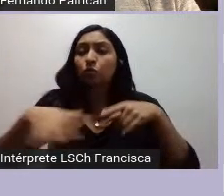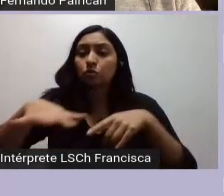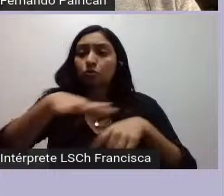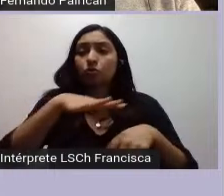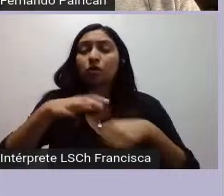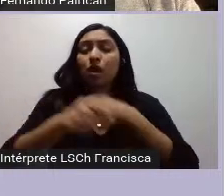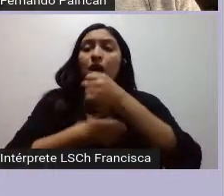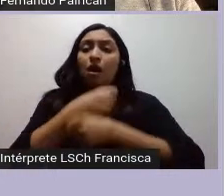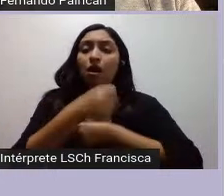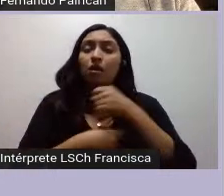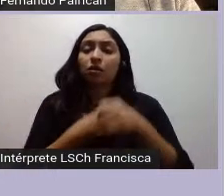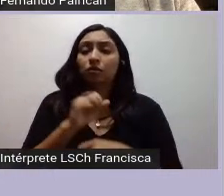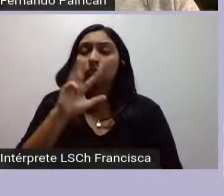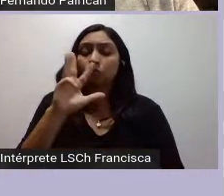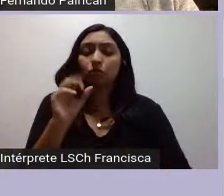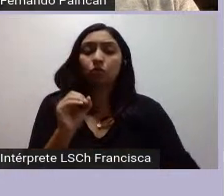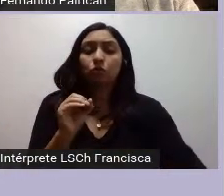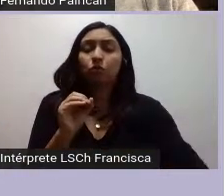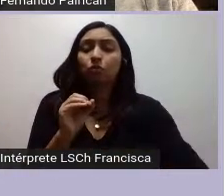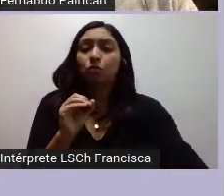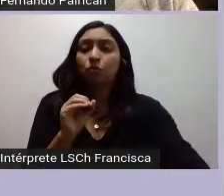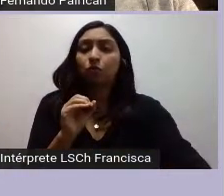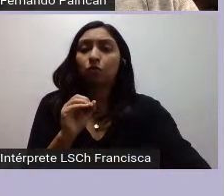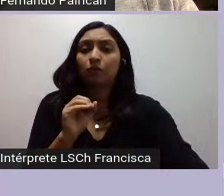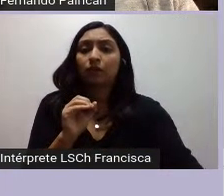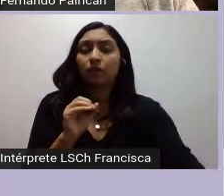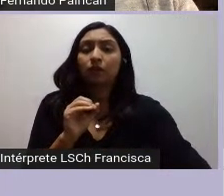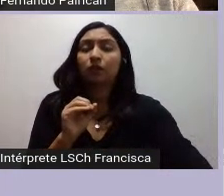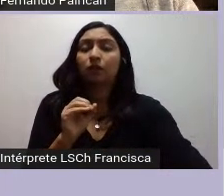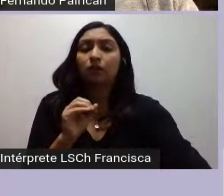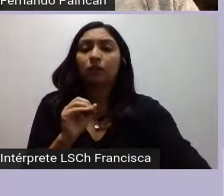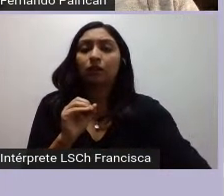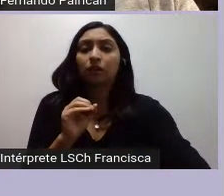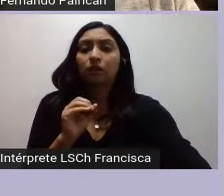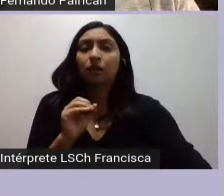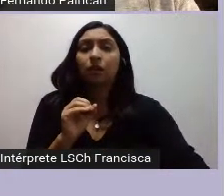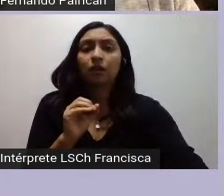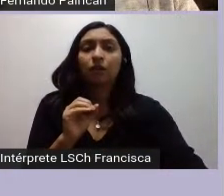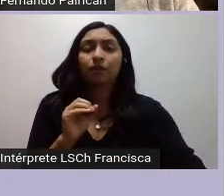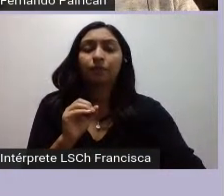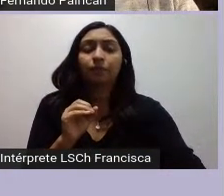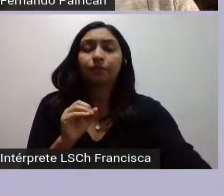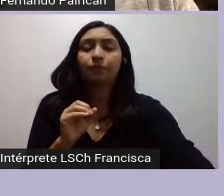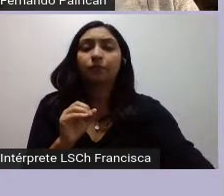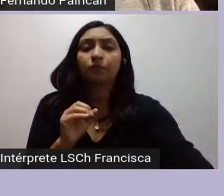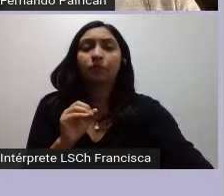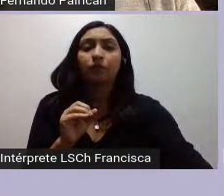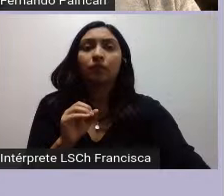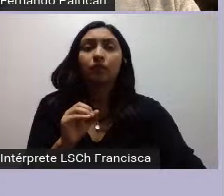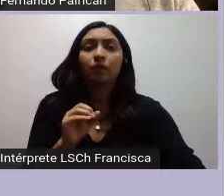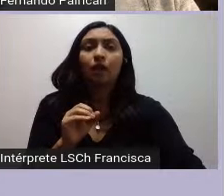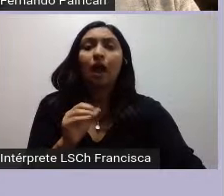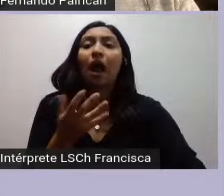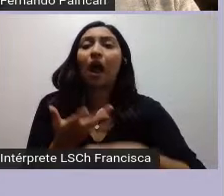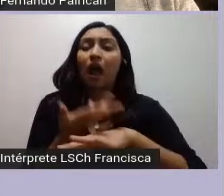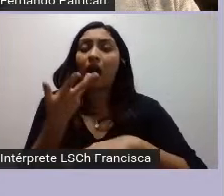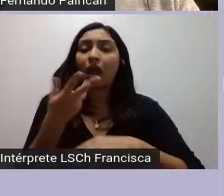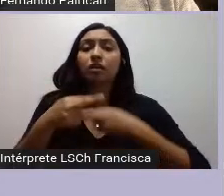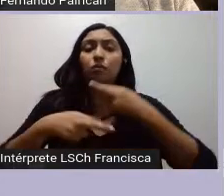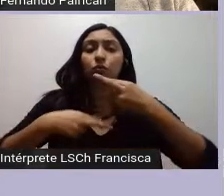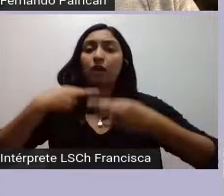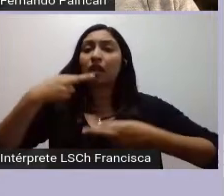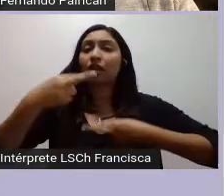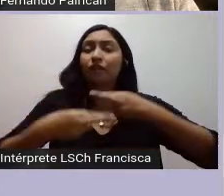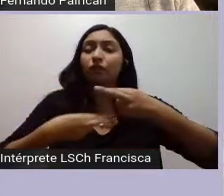neoliberalismo más ortodoxo que el que instaura la dictadura militar, a partir de su revolución económica que desarrolla a partir de